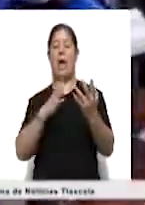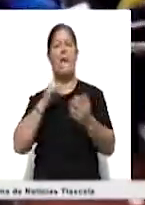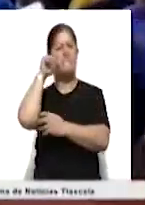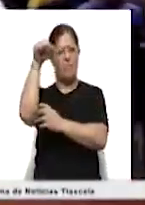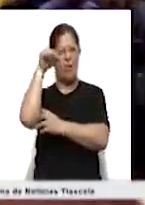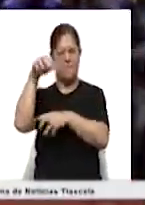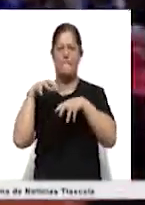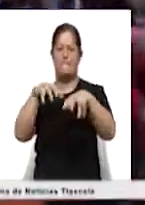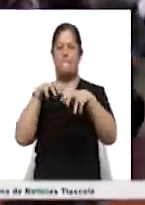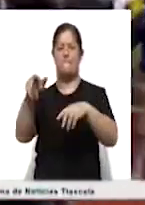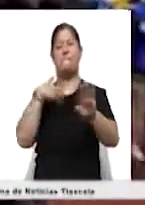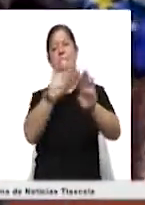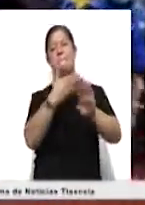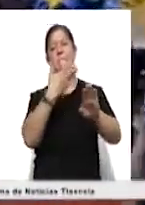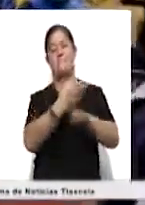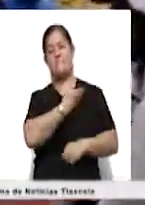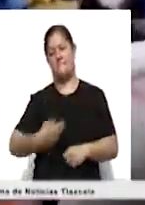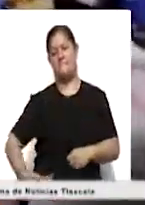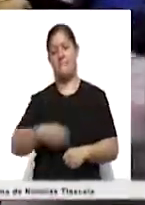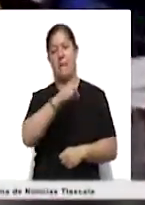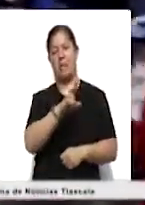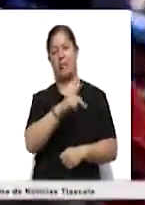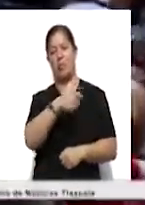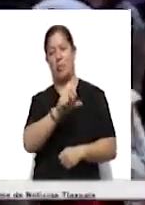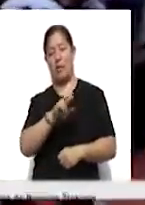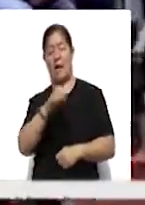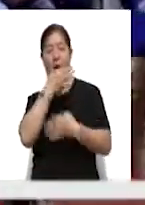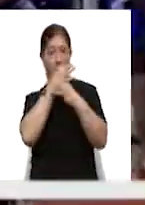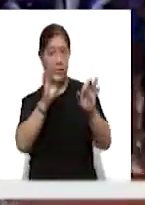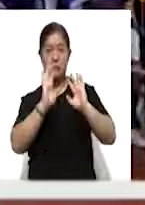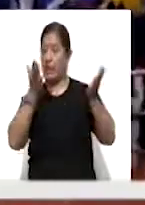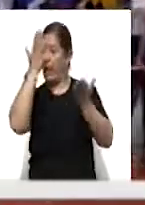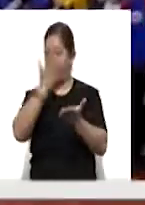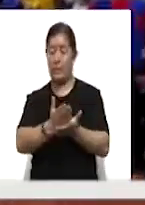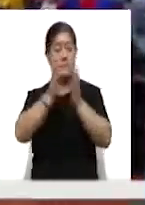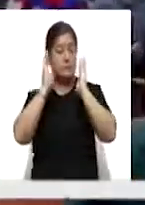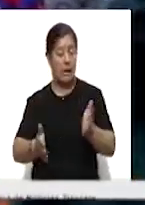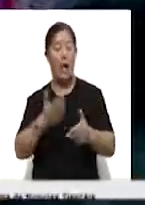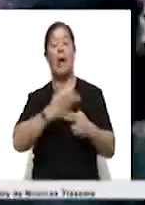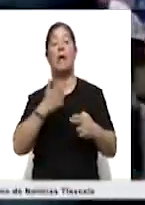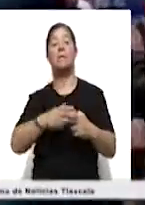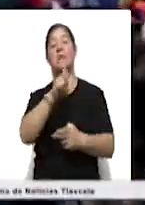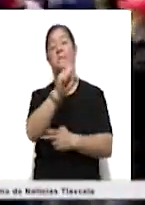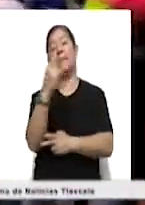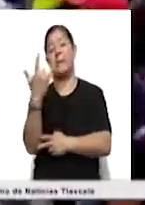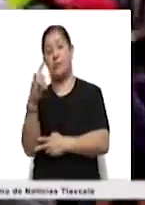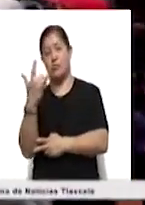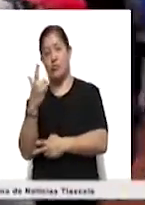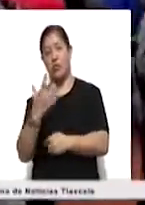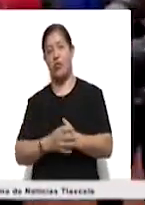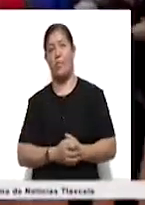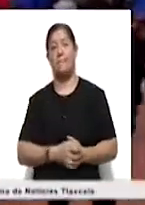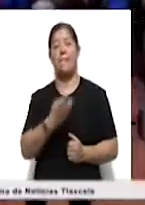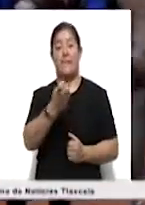de abril contra el presidente Iván Duque, anunció la suspensión de las movilizaciones hasta el 20 de julio. Para esta fecha,